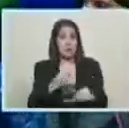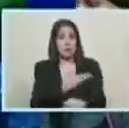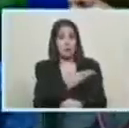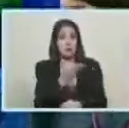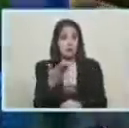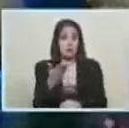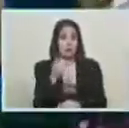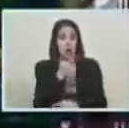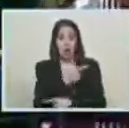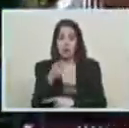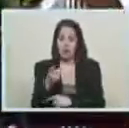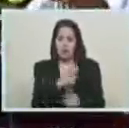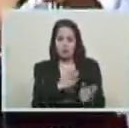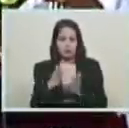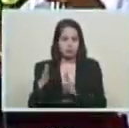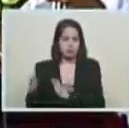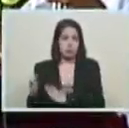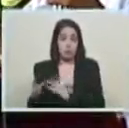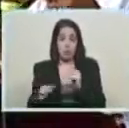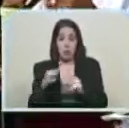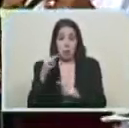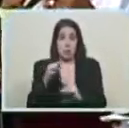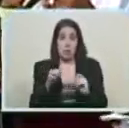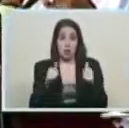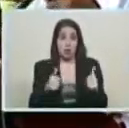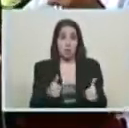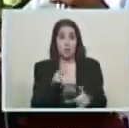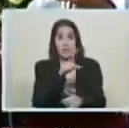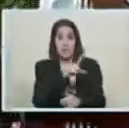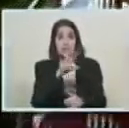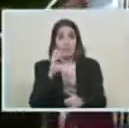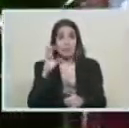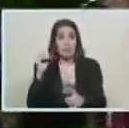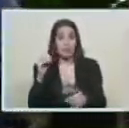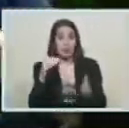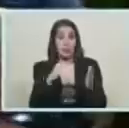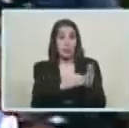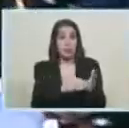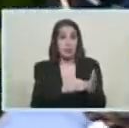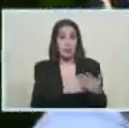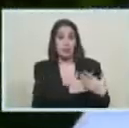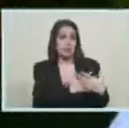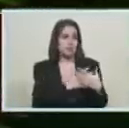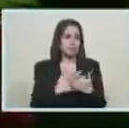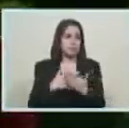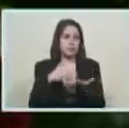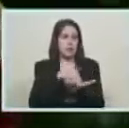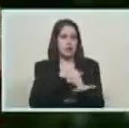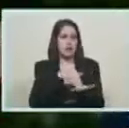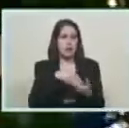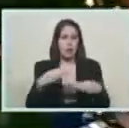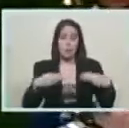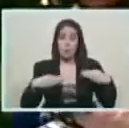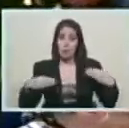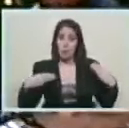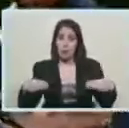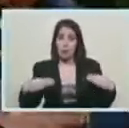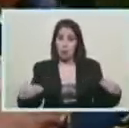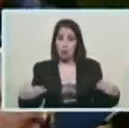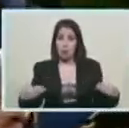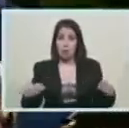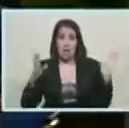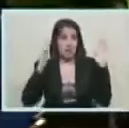ordenando toda la fuerza. Ya mañana se despliegan más de 300.000 servidores públicos a lo largo y ancho del territorio nacional